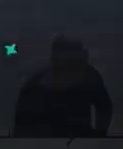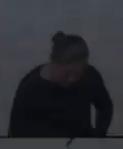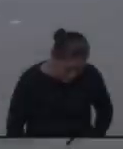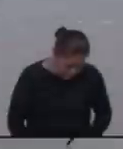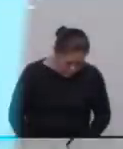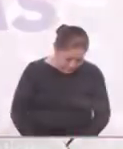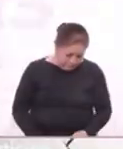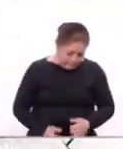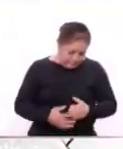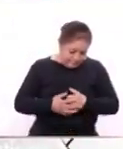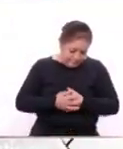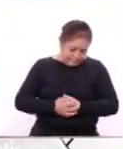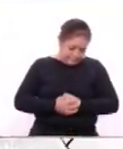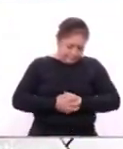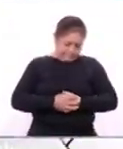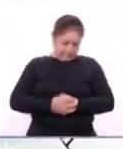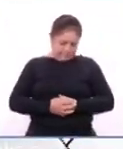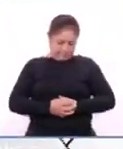Continuamos